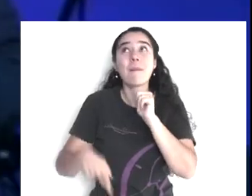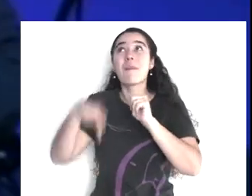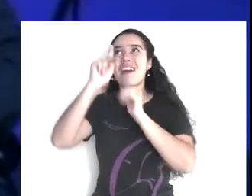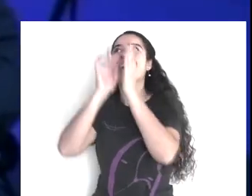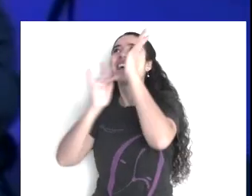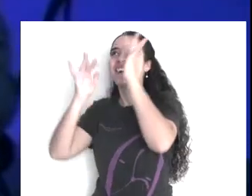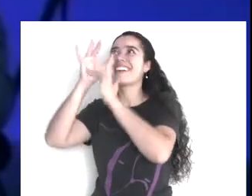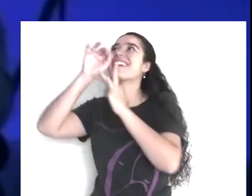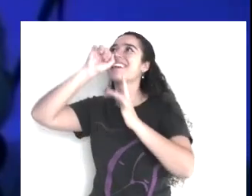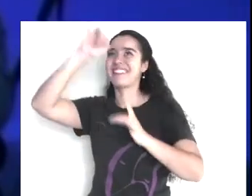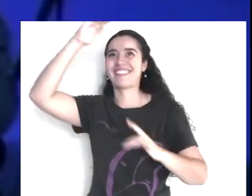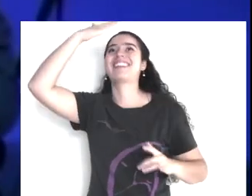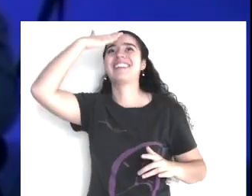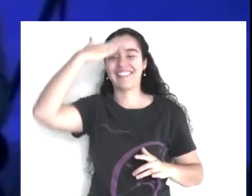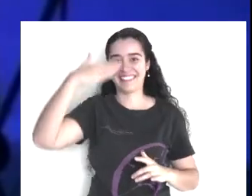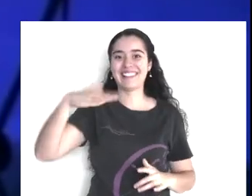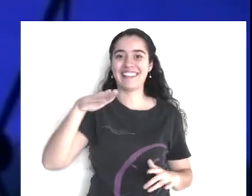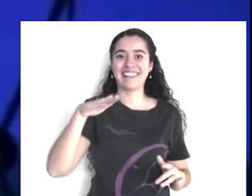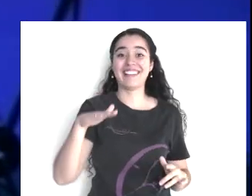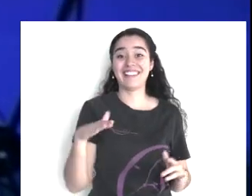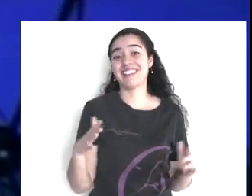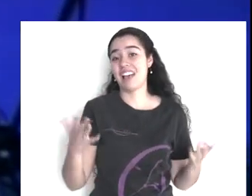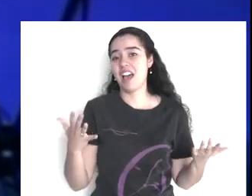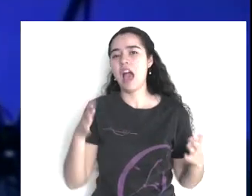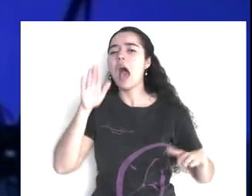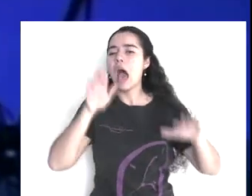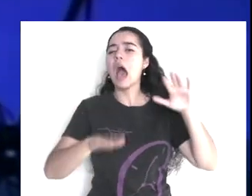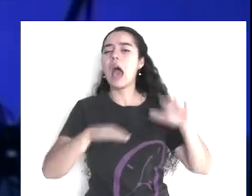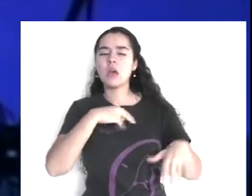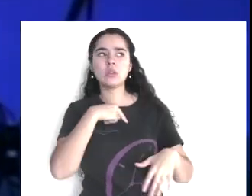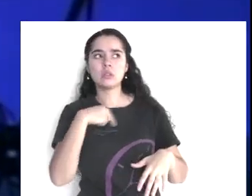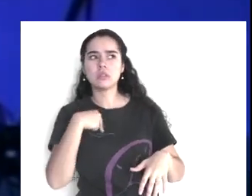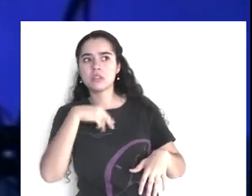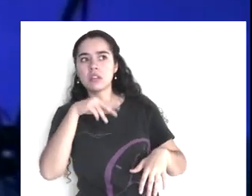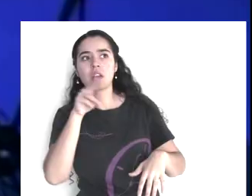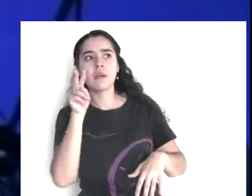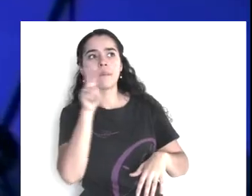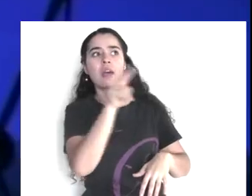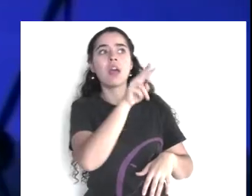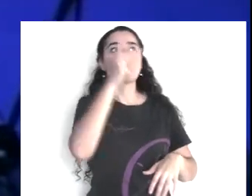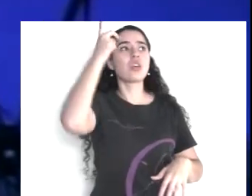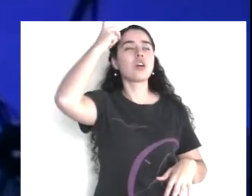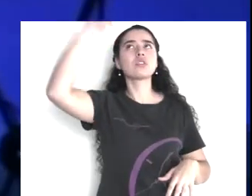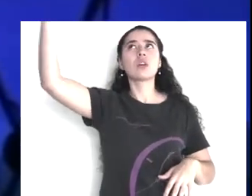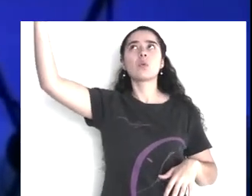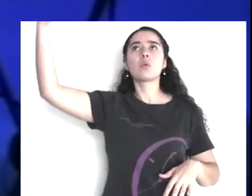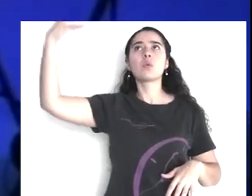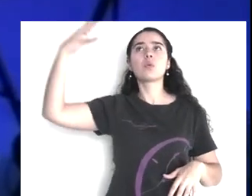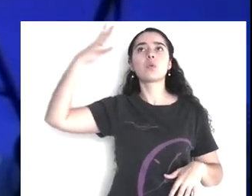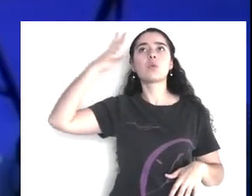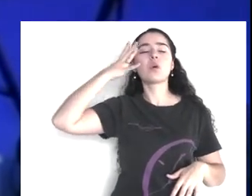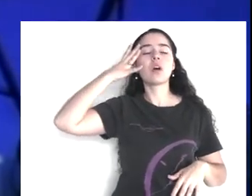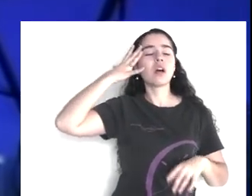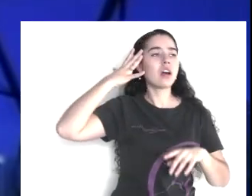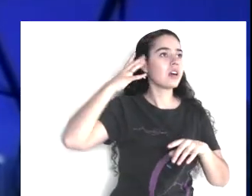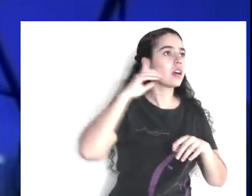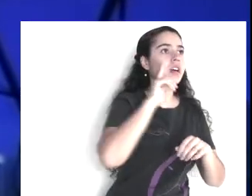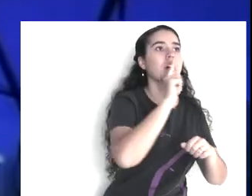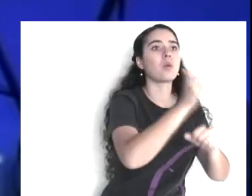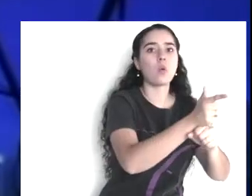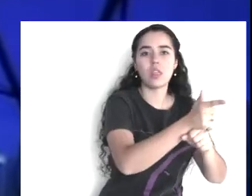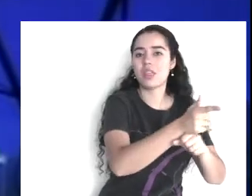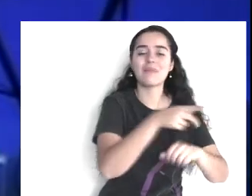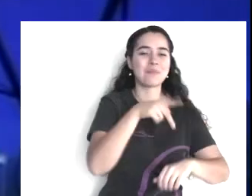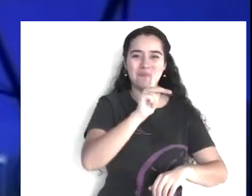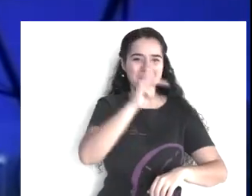los dones del Espíritu Santo, eventualmente alguien puede, Dios puede mostrar el corazón. Pero eso es otro tema. Pero en términos